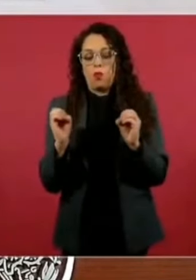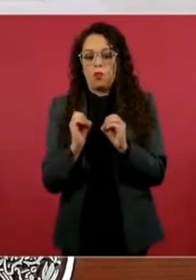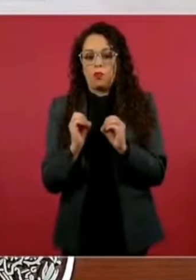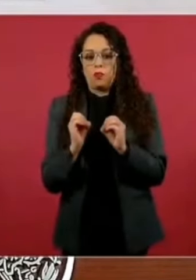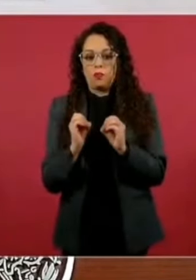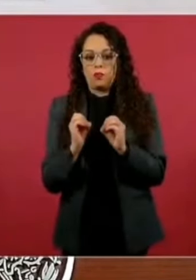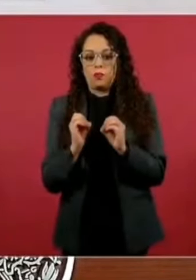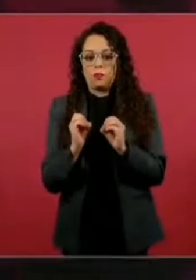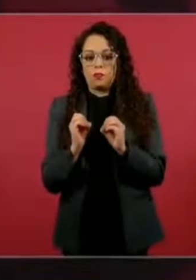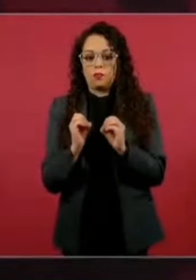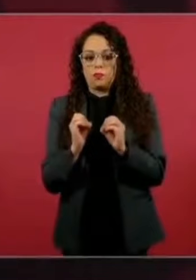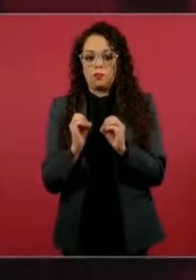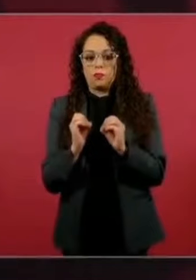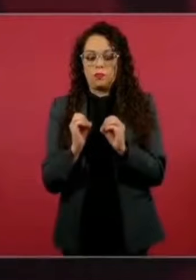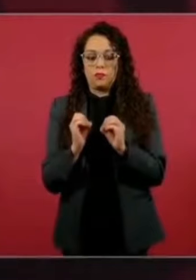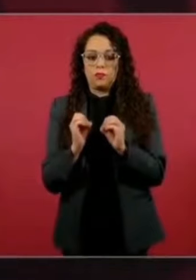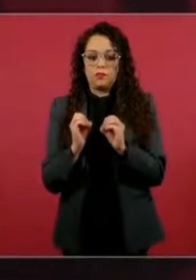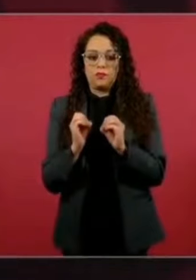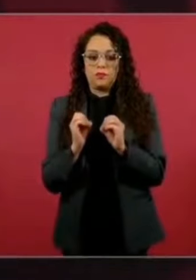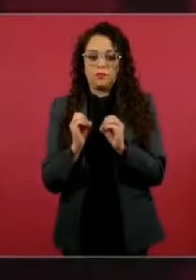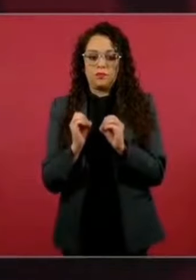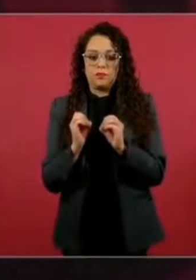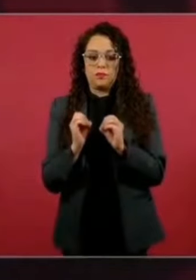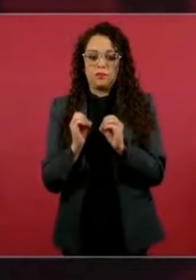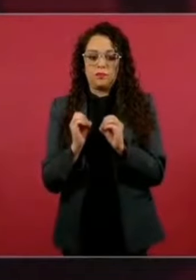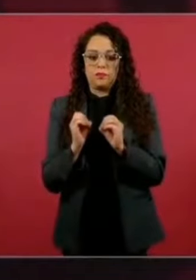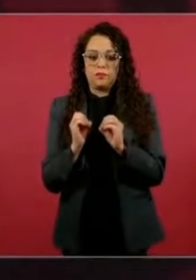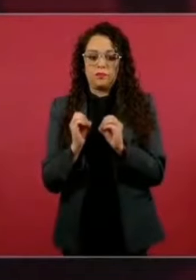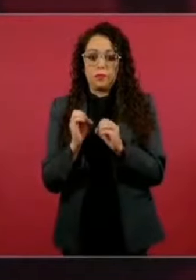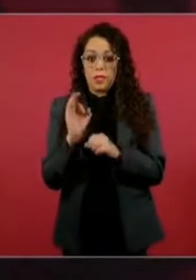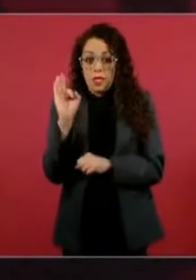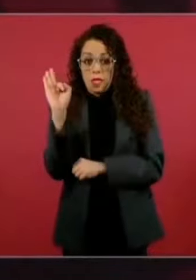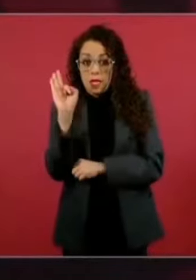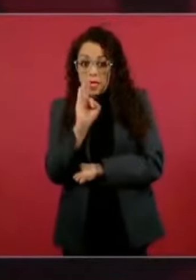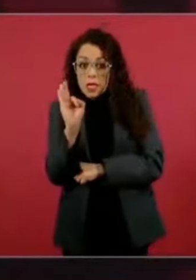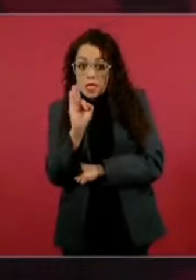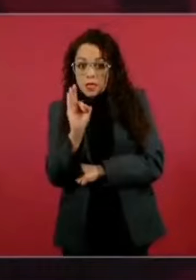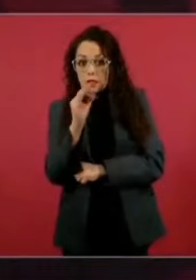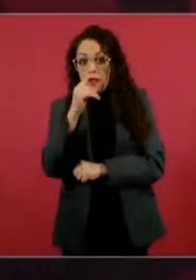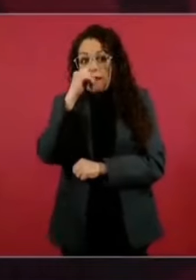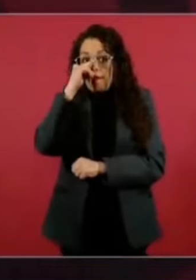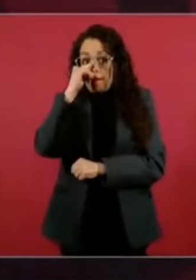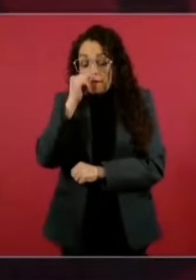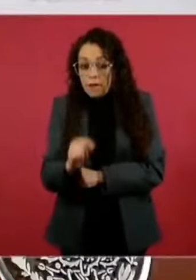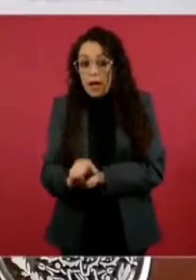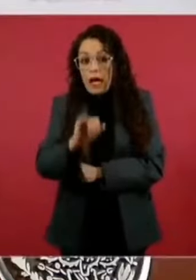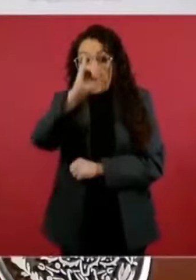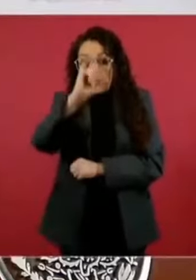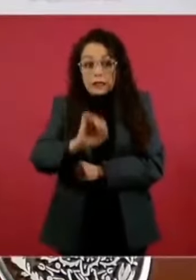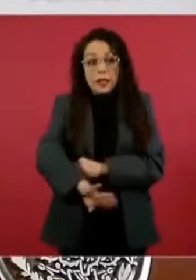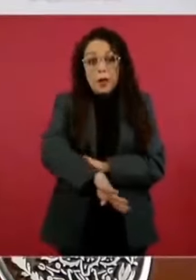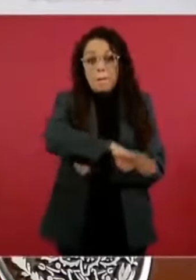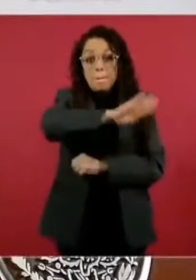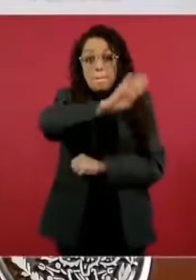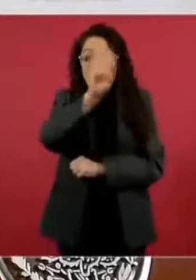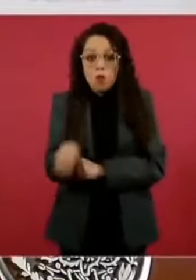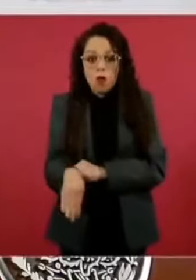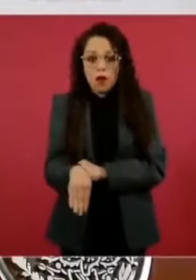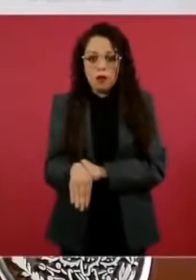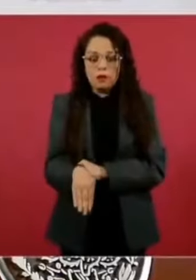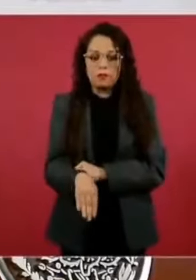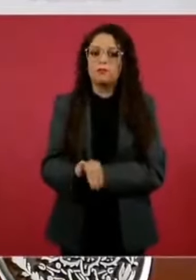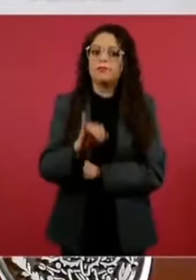Eso a lo mejor sí nos hubiese afectado, hubiese generado mucha